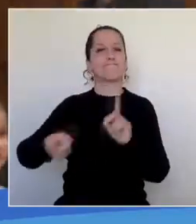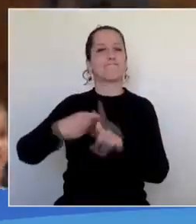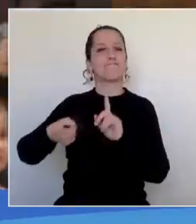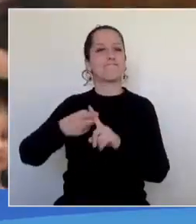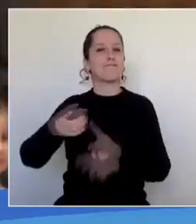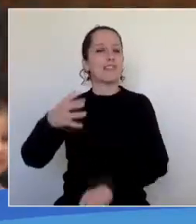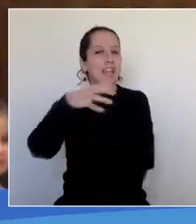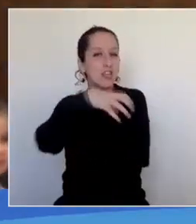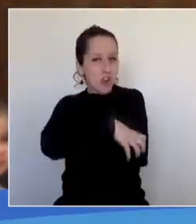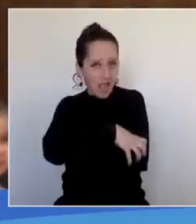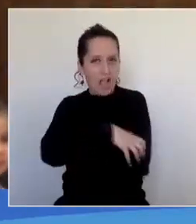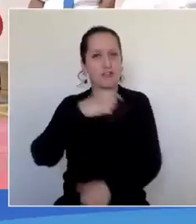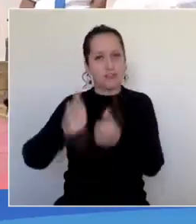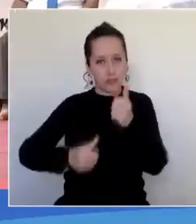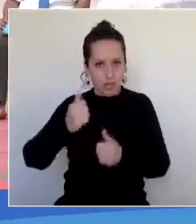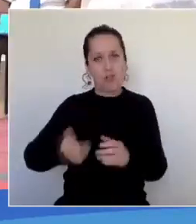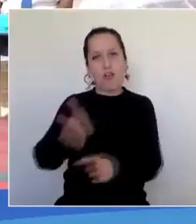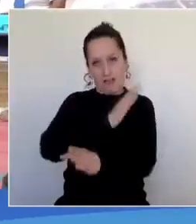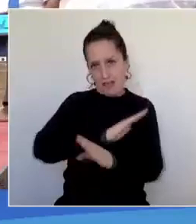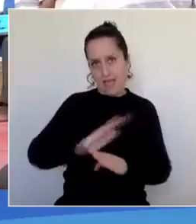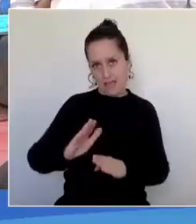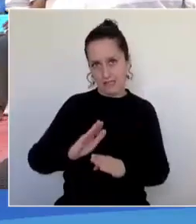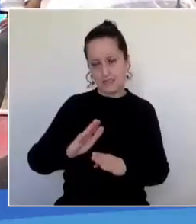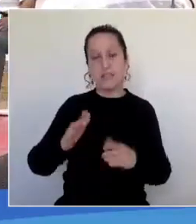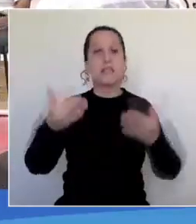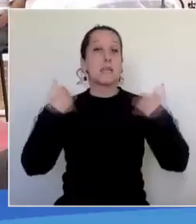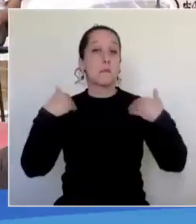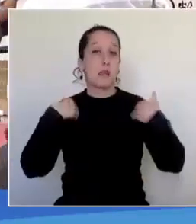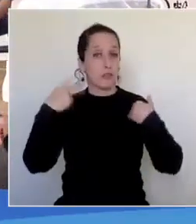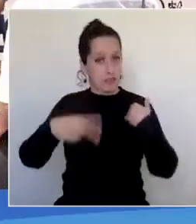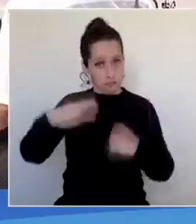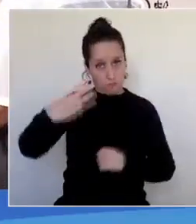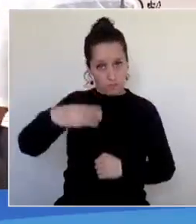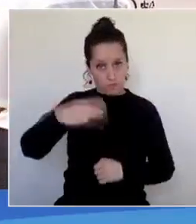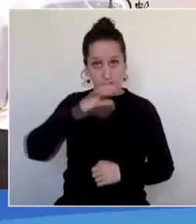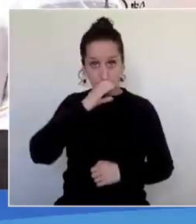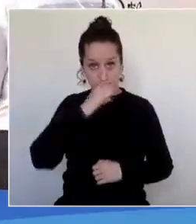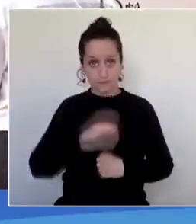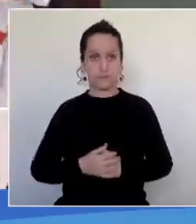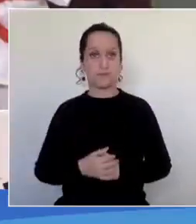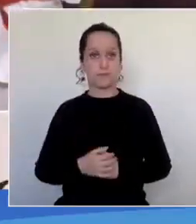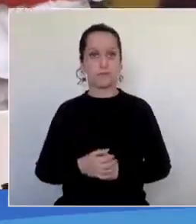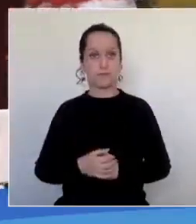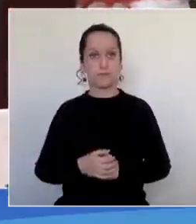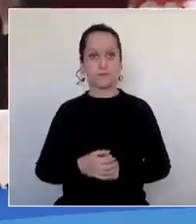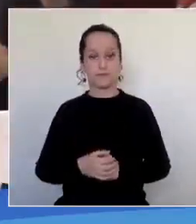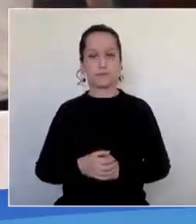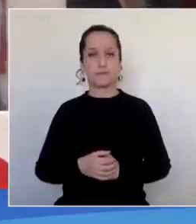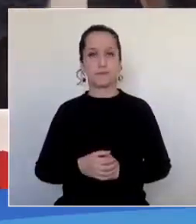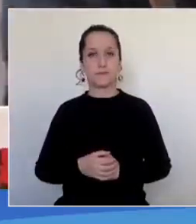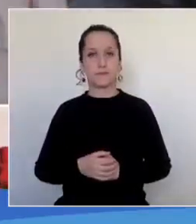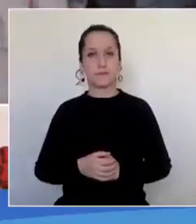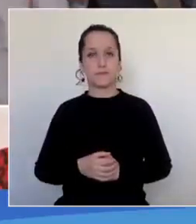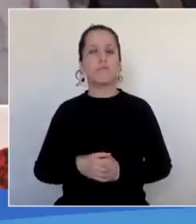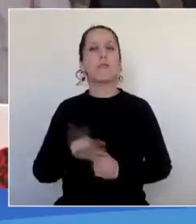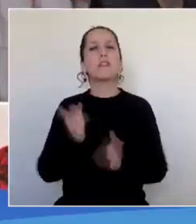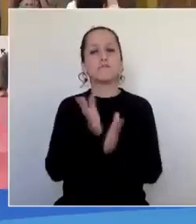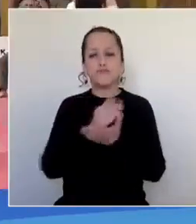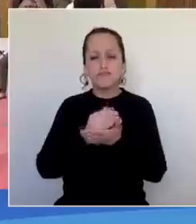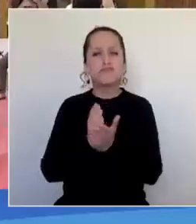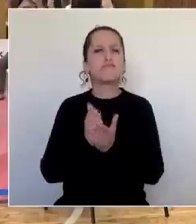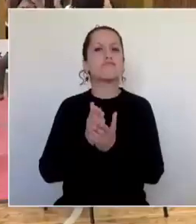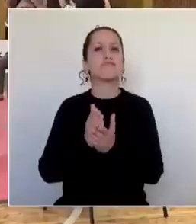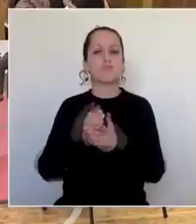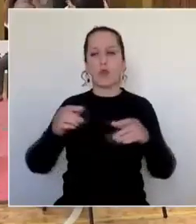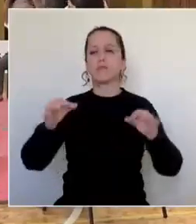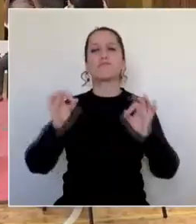torneo regional de karate que se llevó a cabo en el gimnasio municipal de Concepción. Este fue organizado por